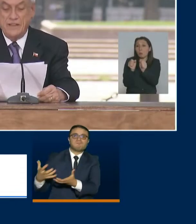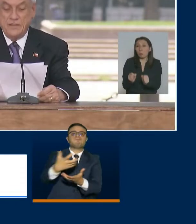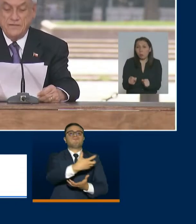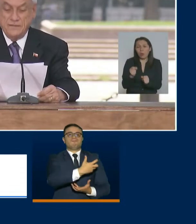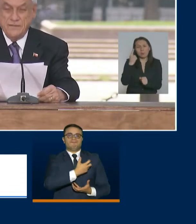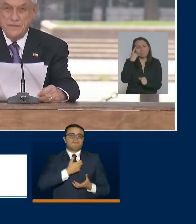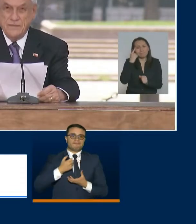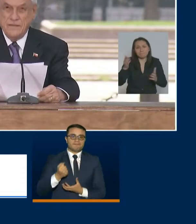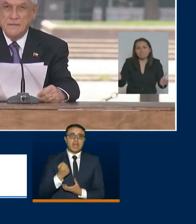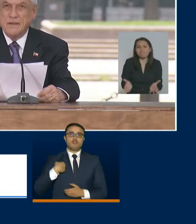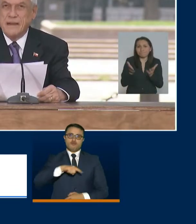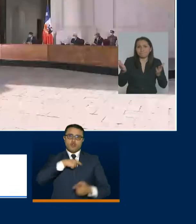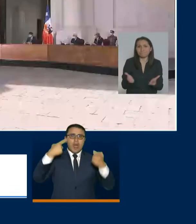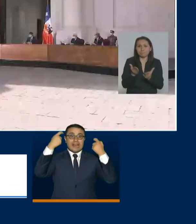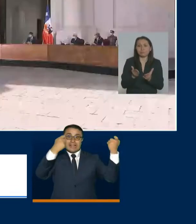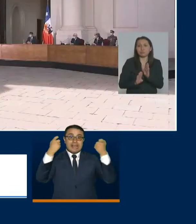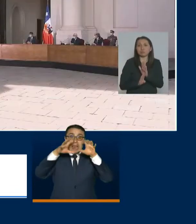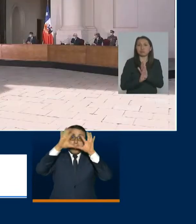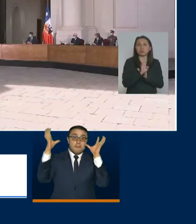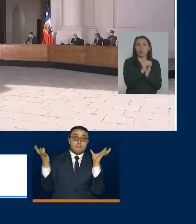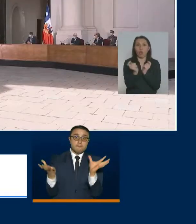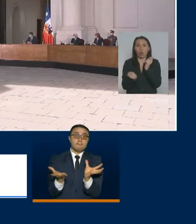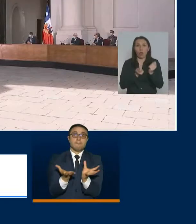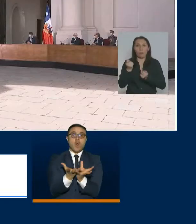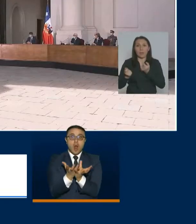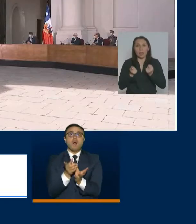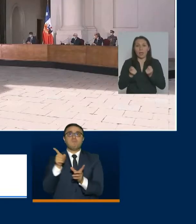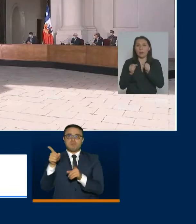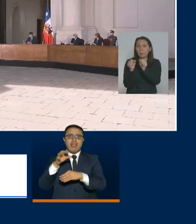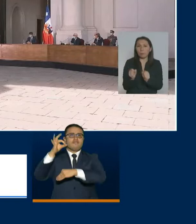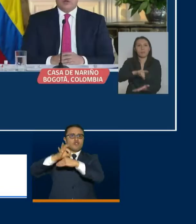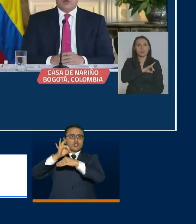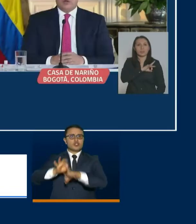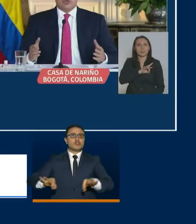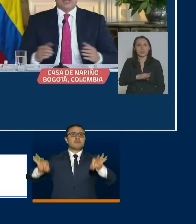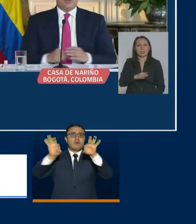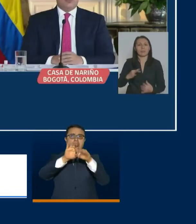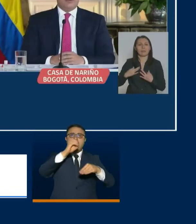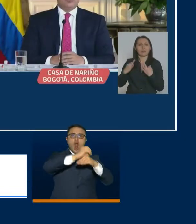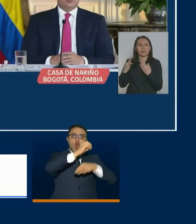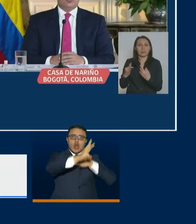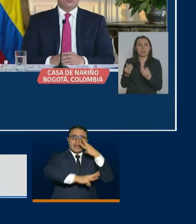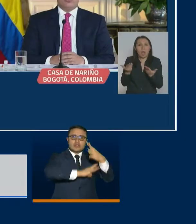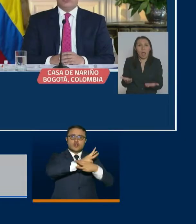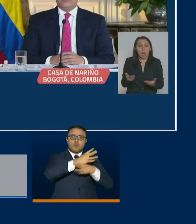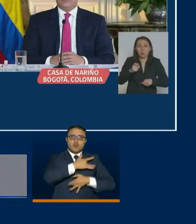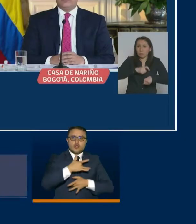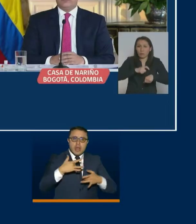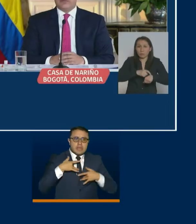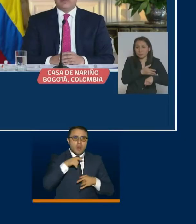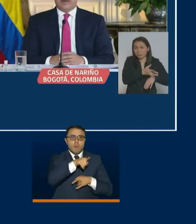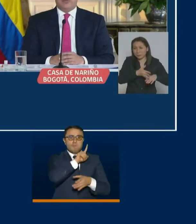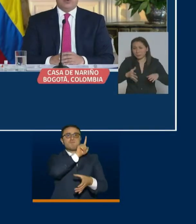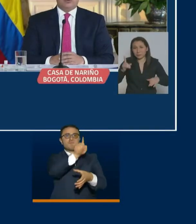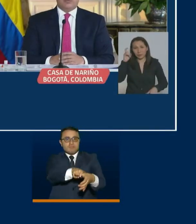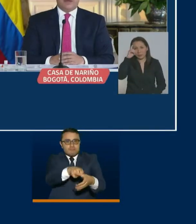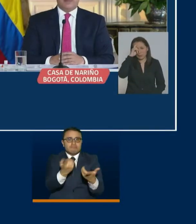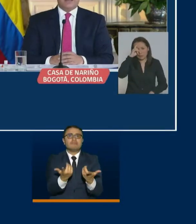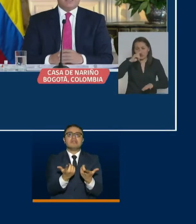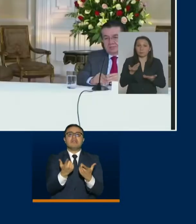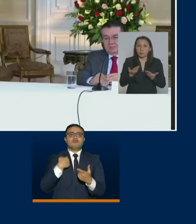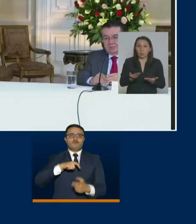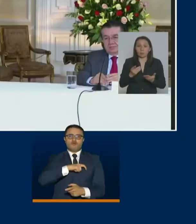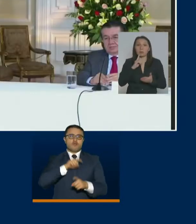a esta estrategia global donde hay importantes fundaciones. Está la Organización Mundial de la Salud. Con esta vía no solamente